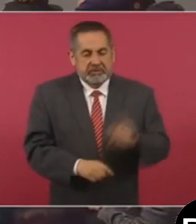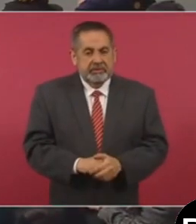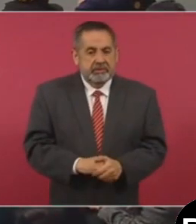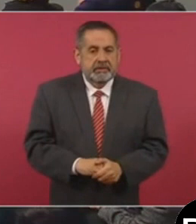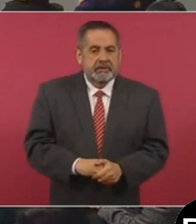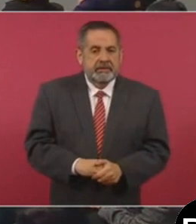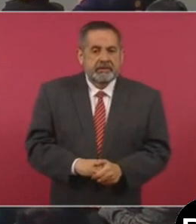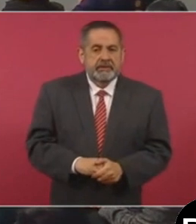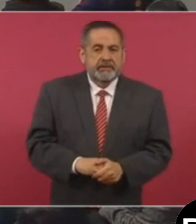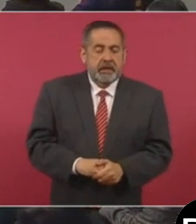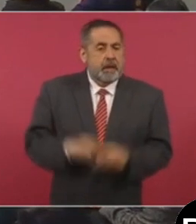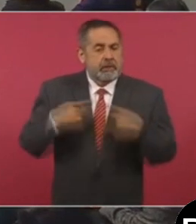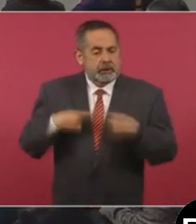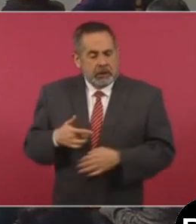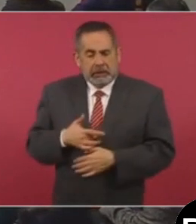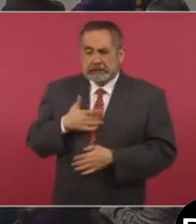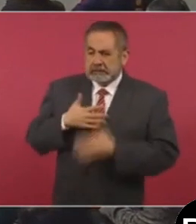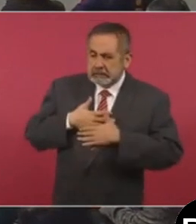Un humanista no hace eso.